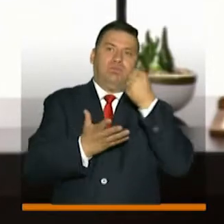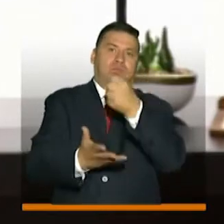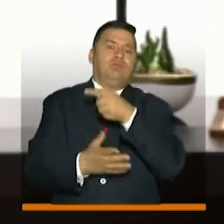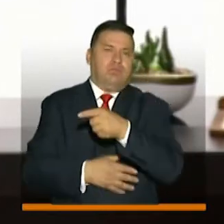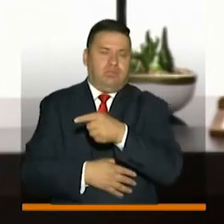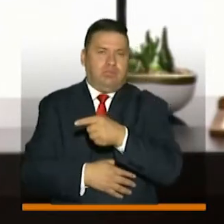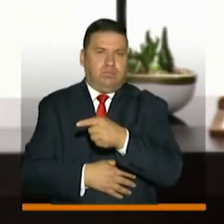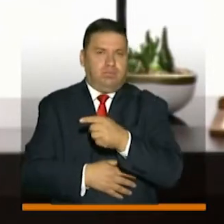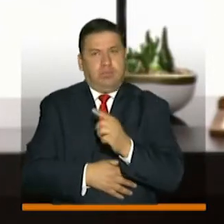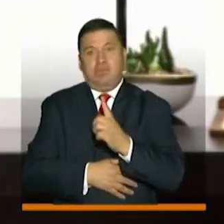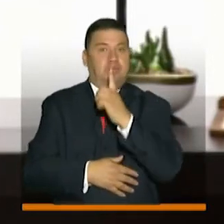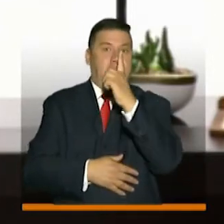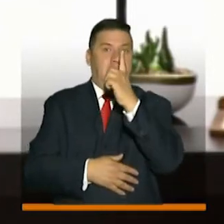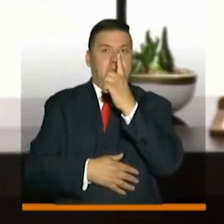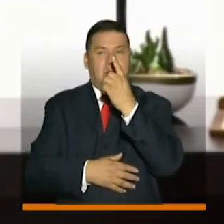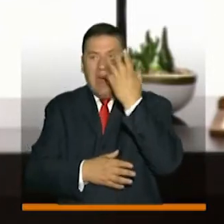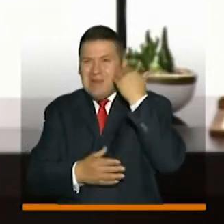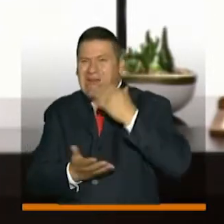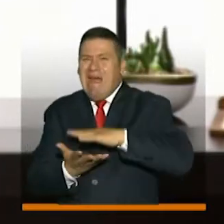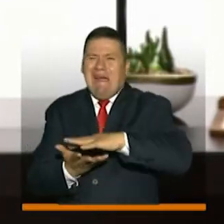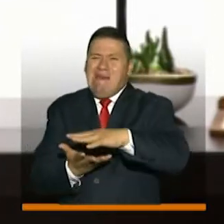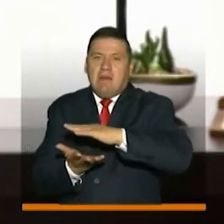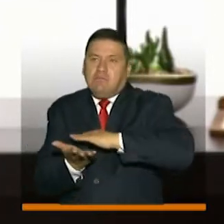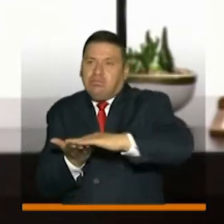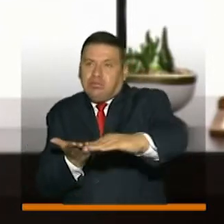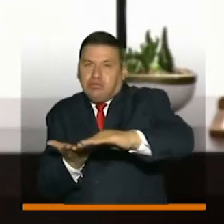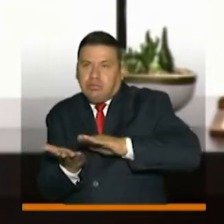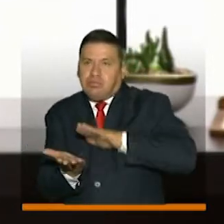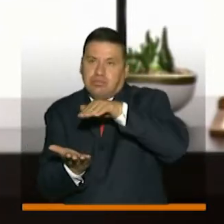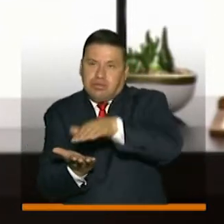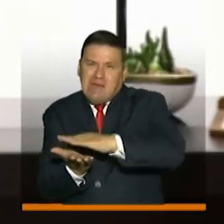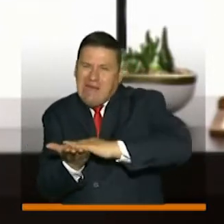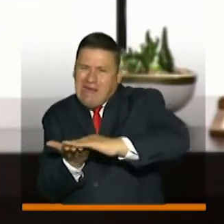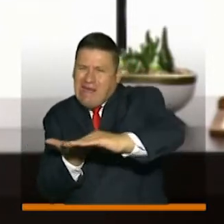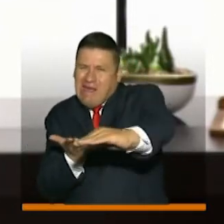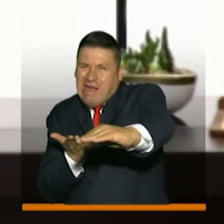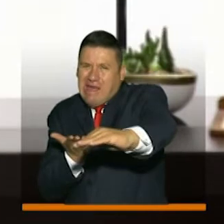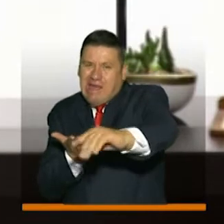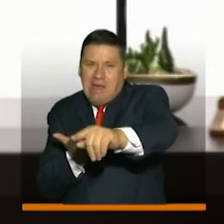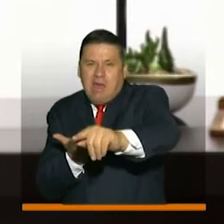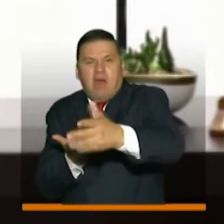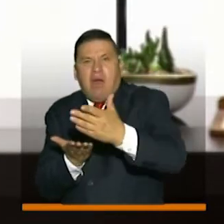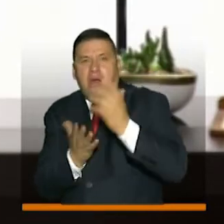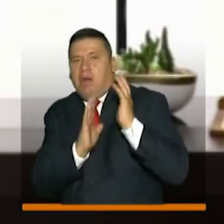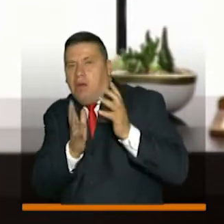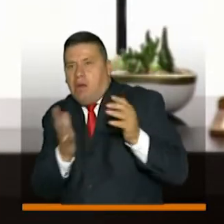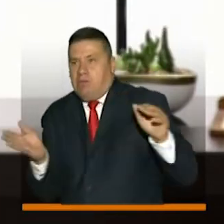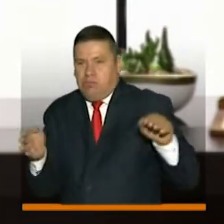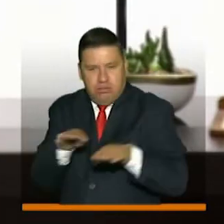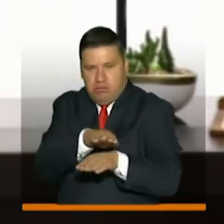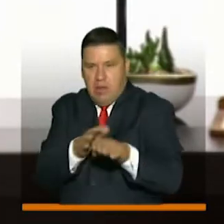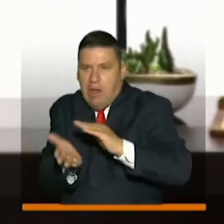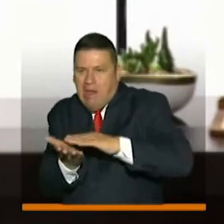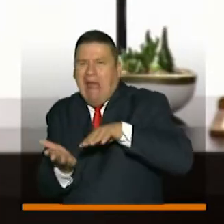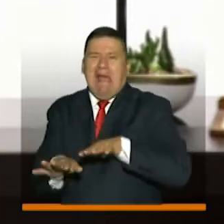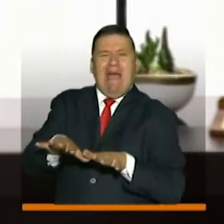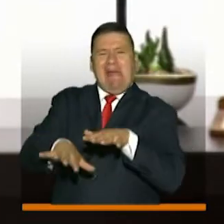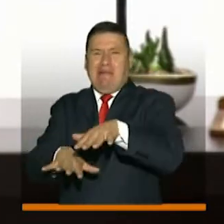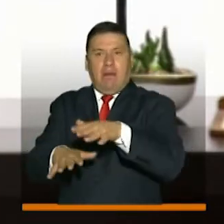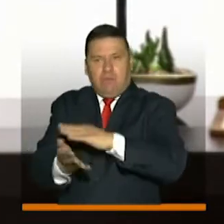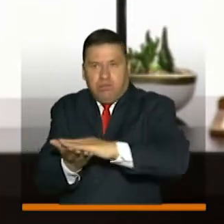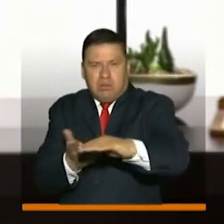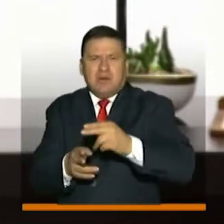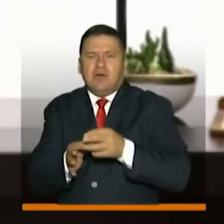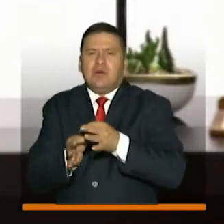como la primera vez que se pavimenta una vía en la zona productiva, una vía terciaria en el sector rural, de allí de